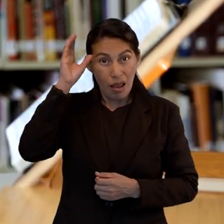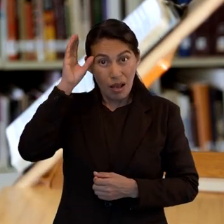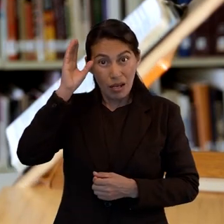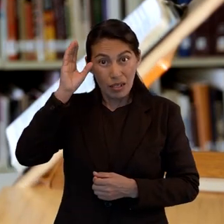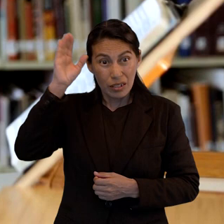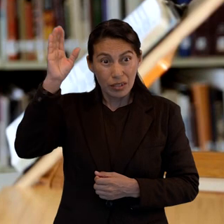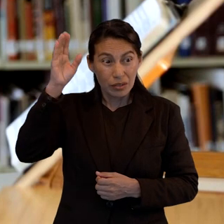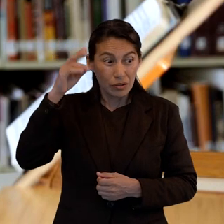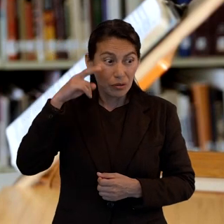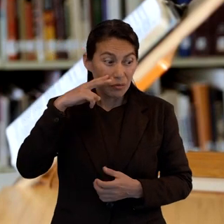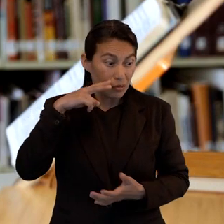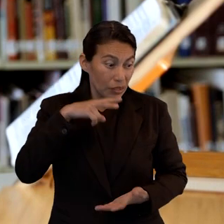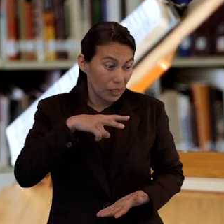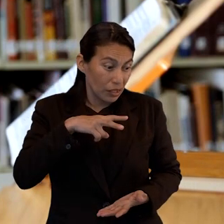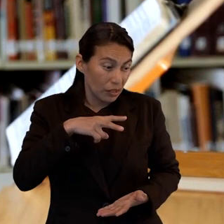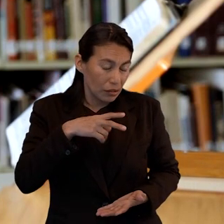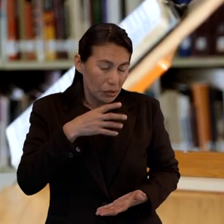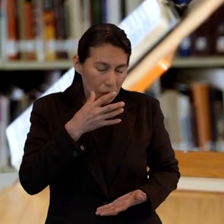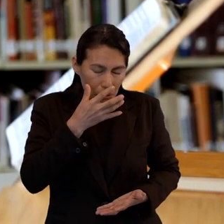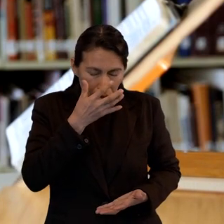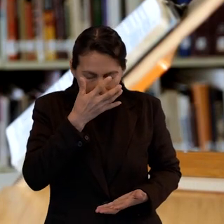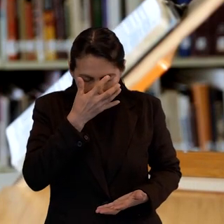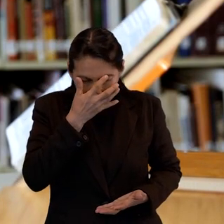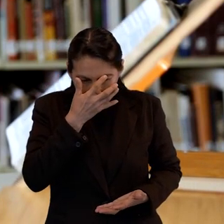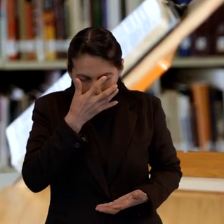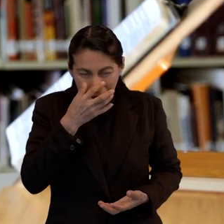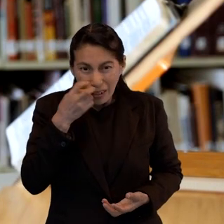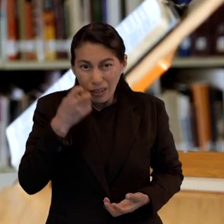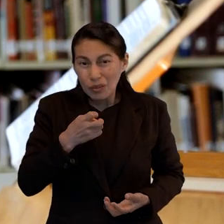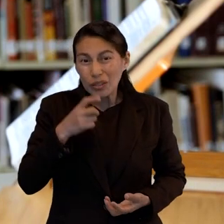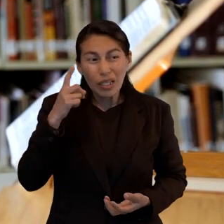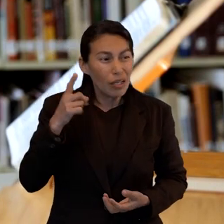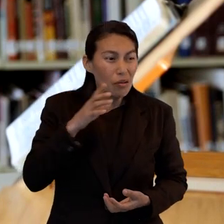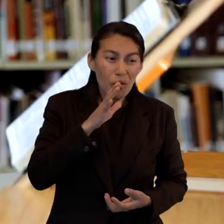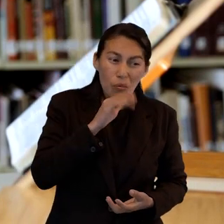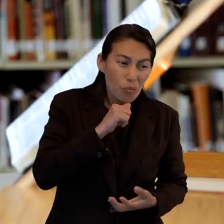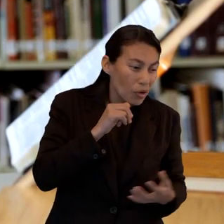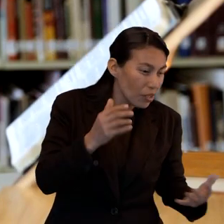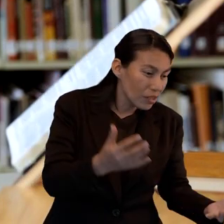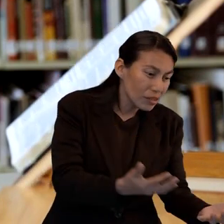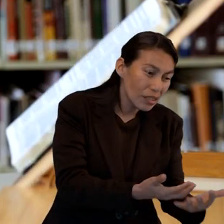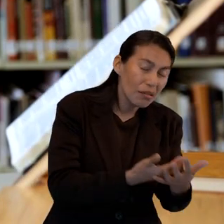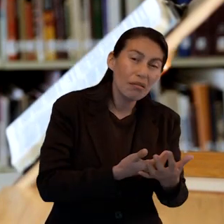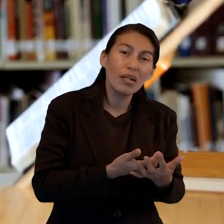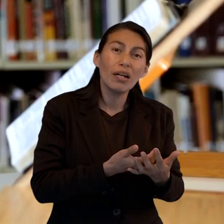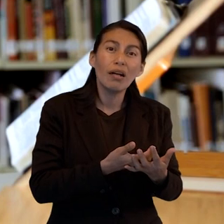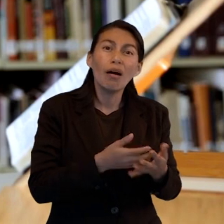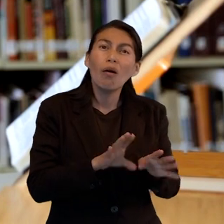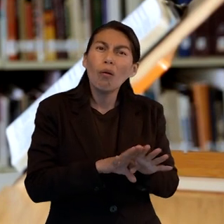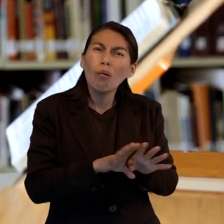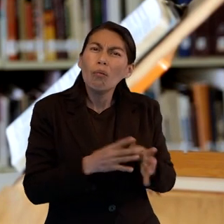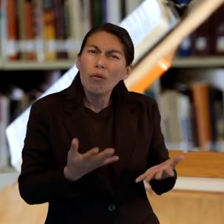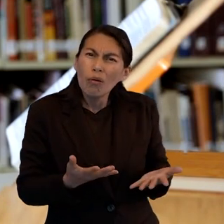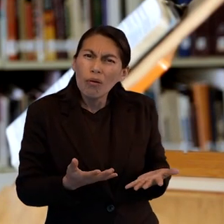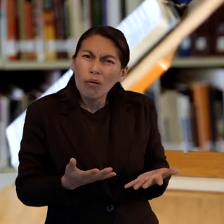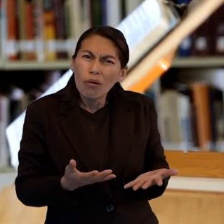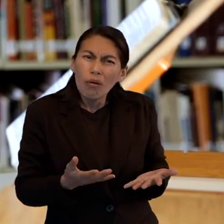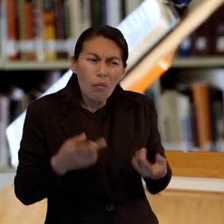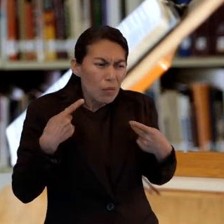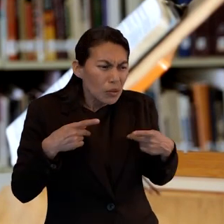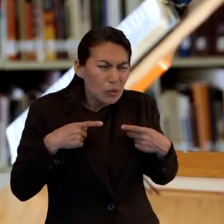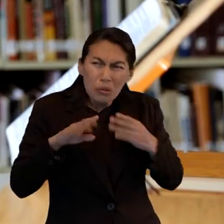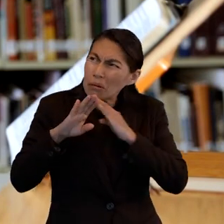recrear la crucifixión. No pueden ser restaurados al arrepentimiento debido a la actitud continua que muestran en